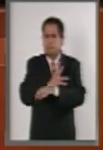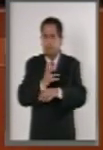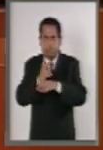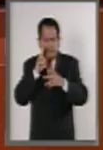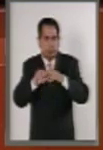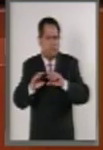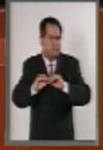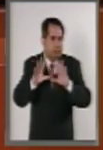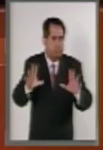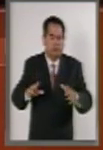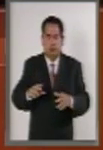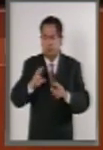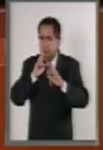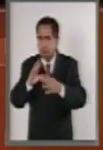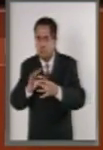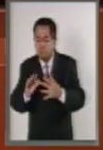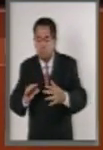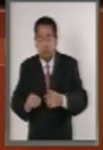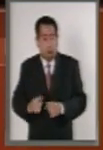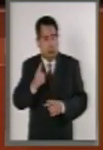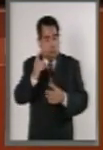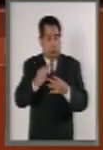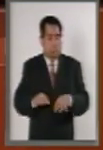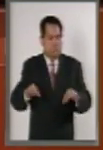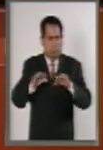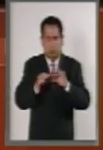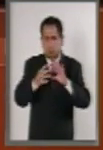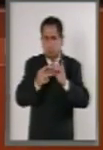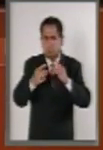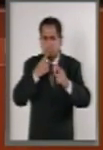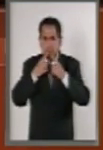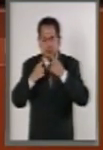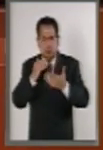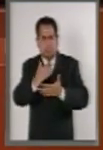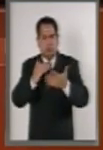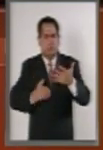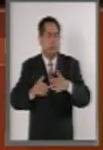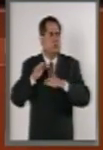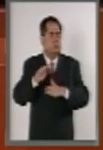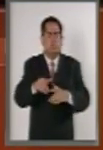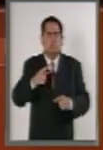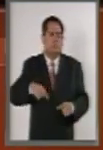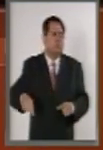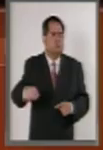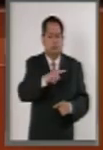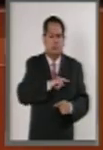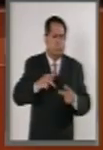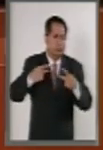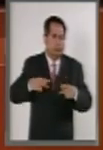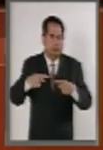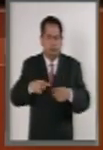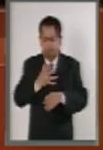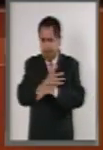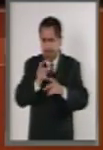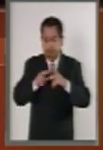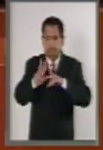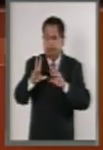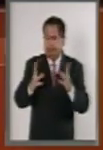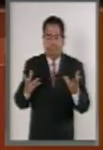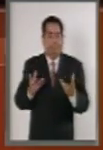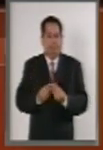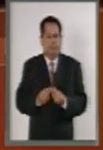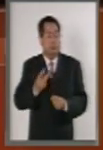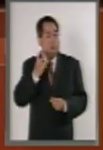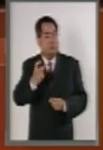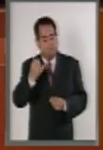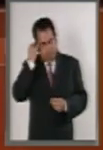y la rendición de cuentas. Es importante que hagamos una reflexión acerca de que todos somos parte de la transparencia. Y es